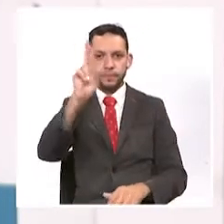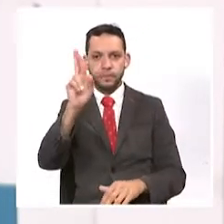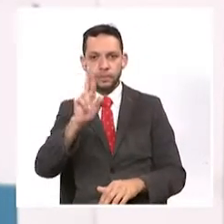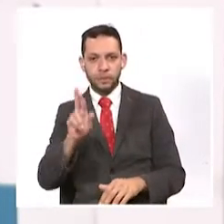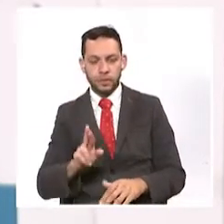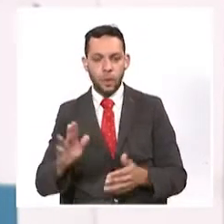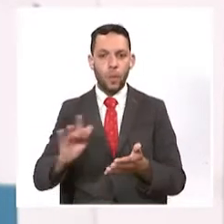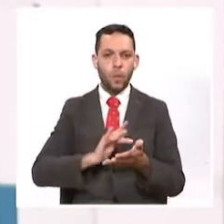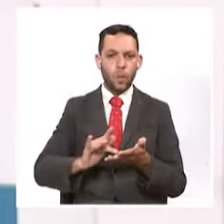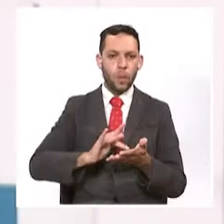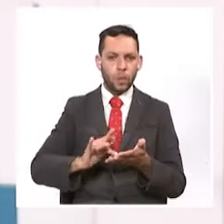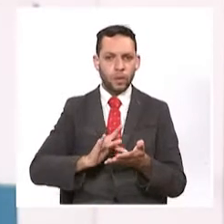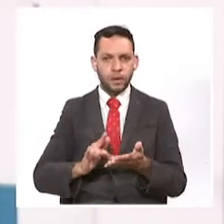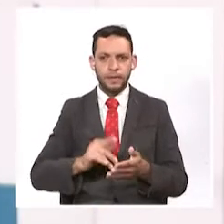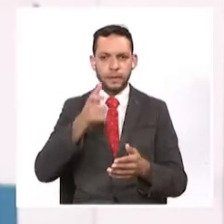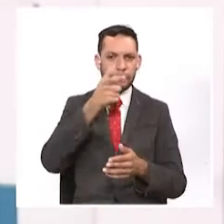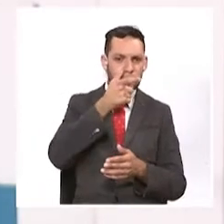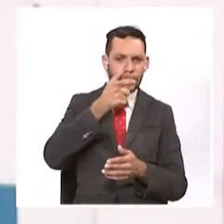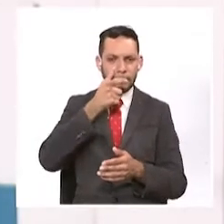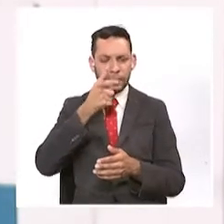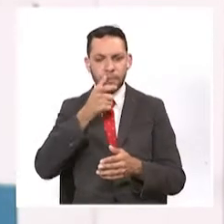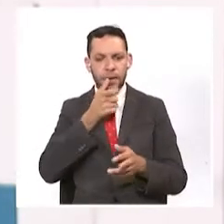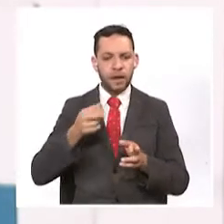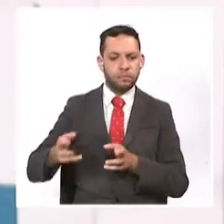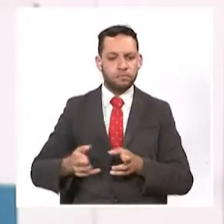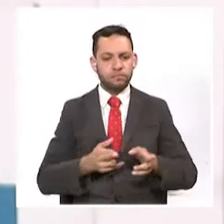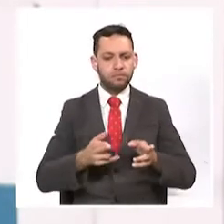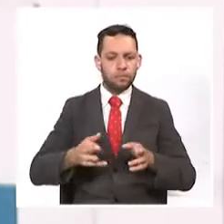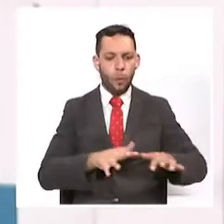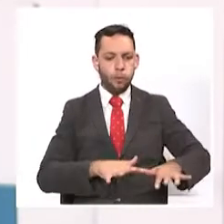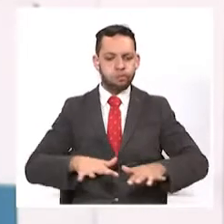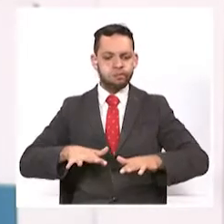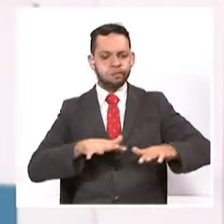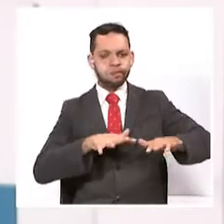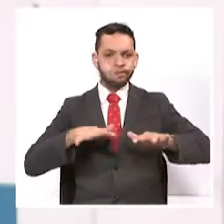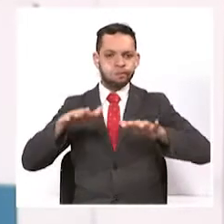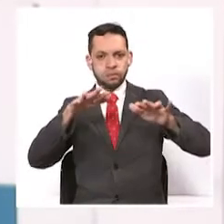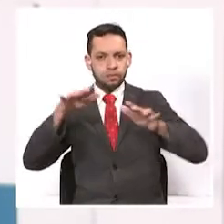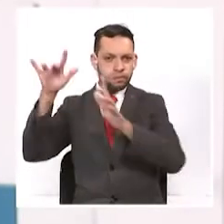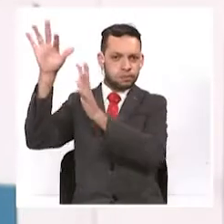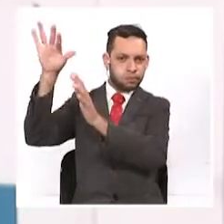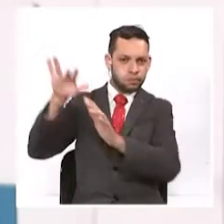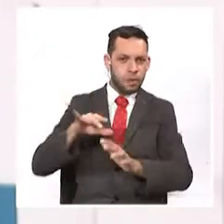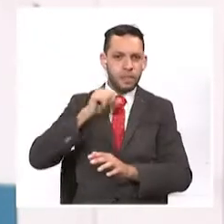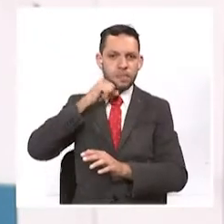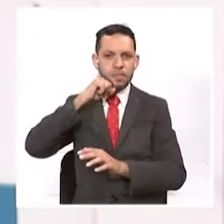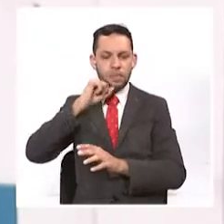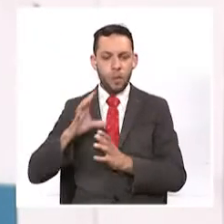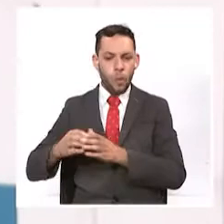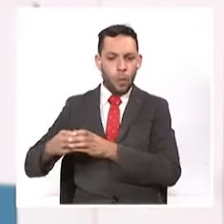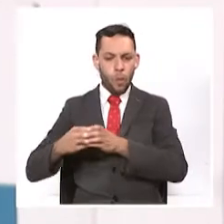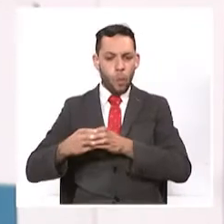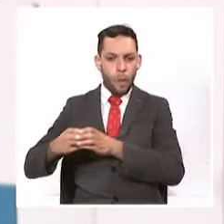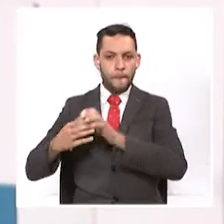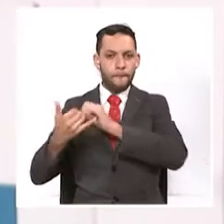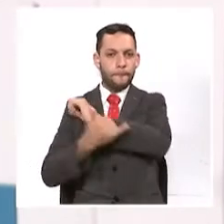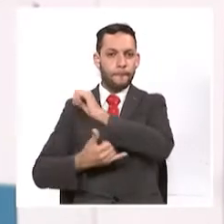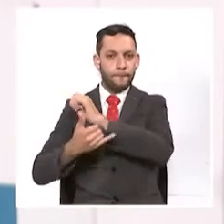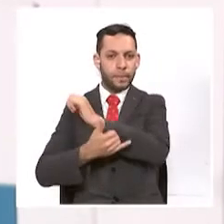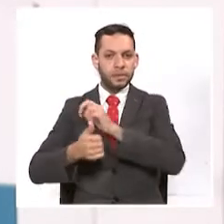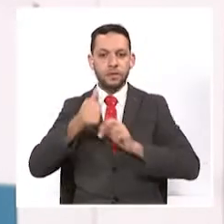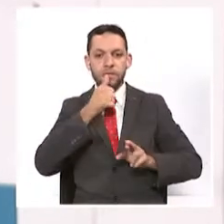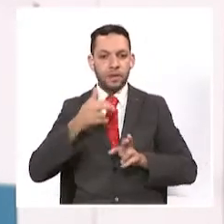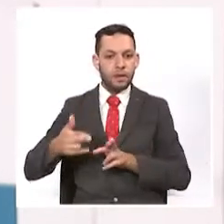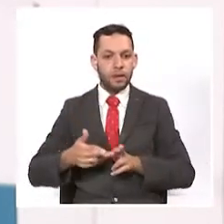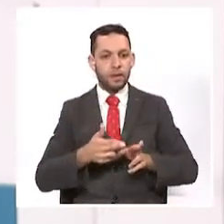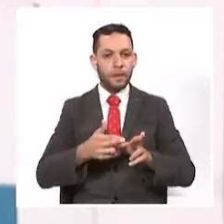deslizamientos de tierra y crecientes de afluentes. Ante estas razones, la Defensa Civil recomienda evitar paseos a ríos, pues podrían terminar